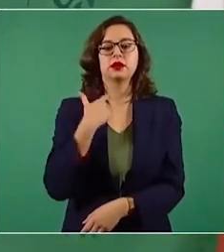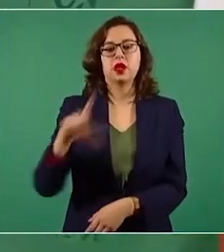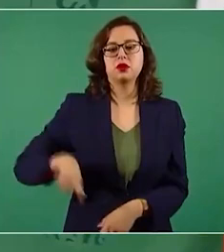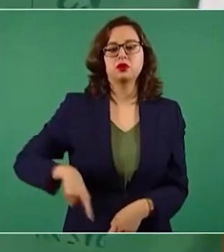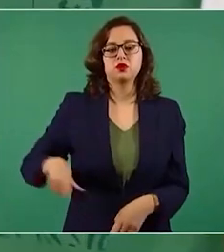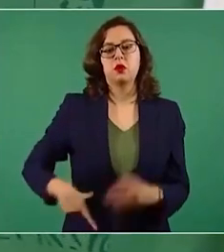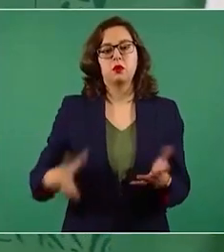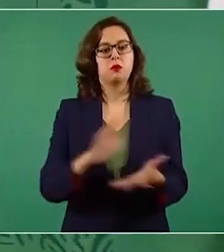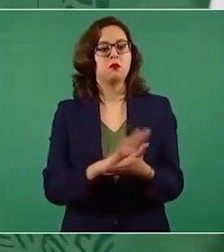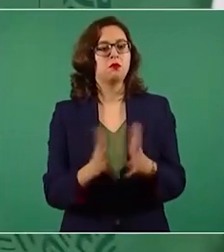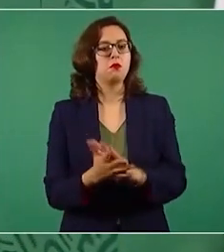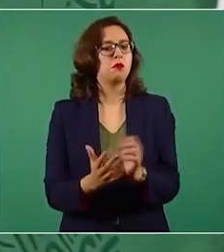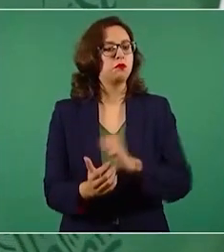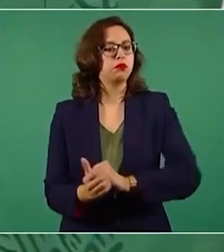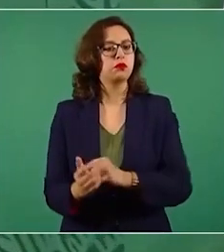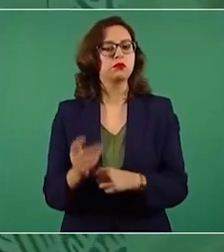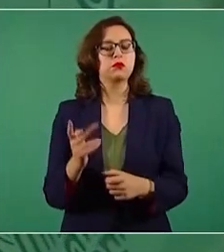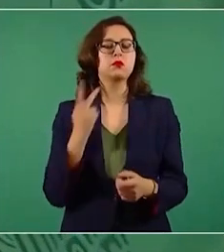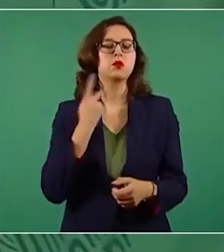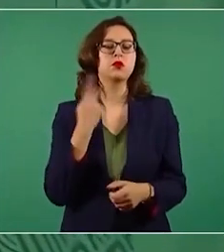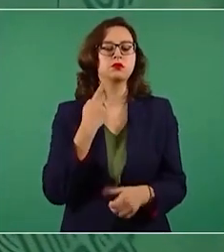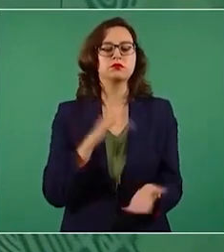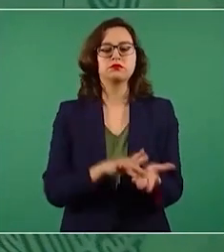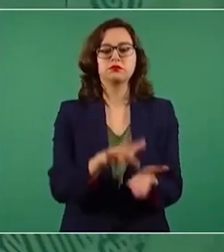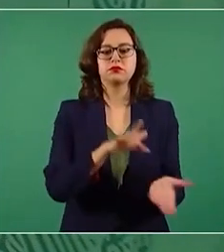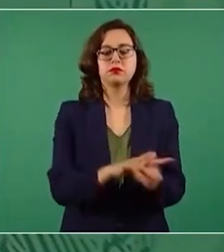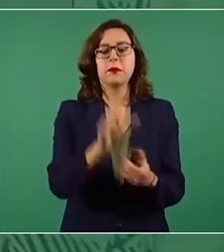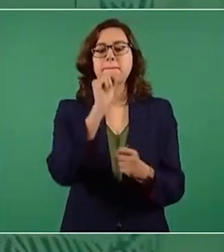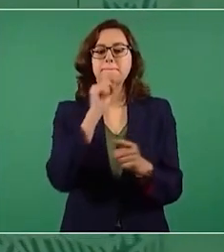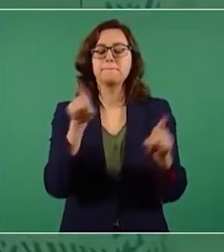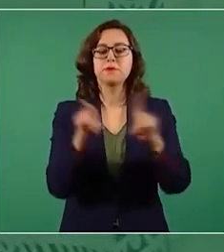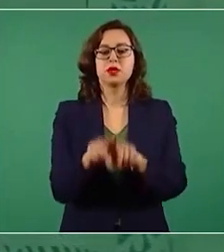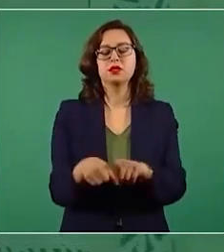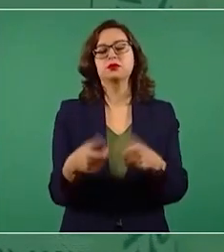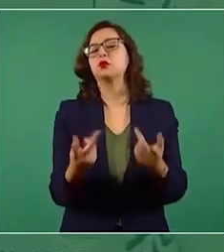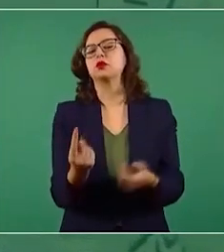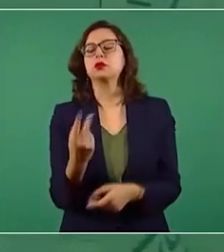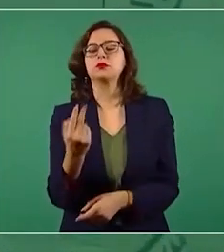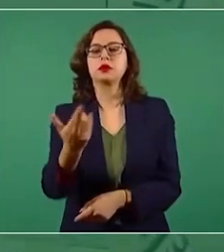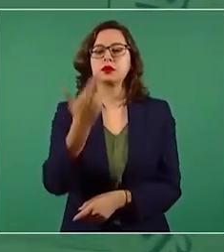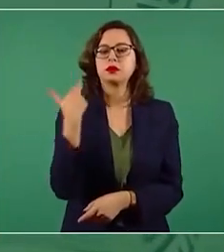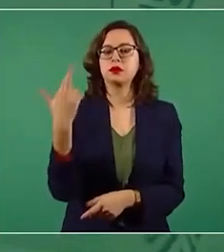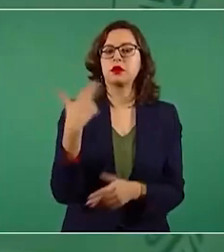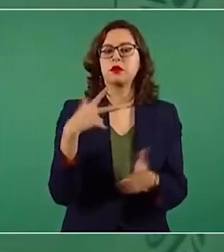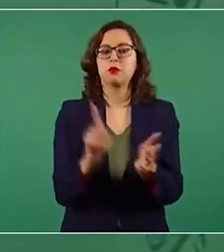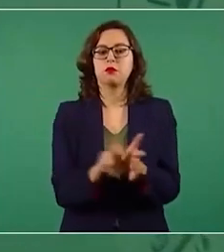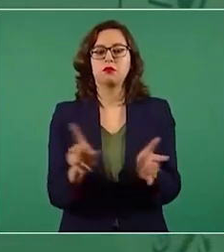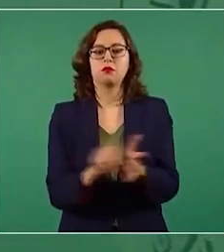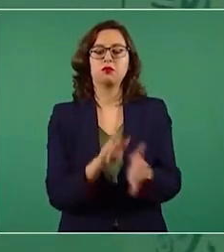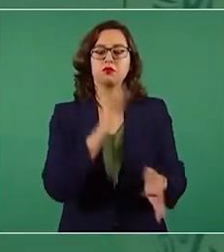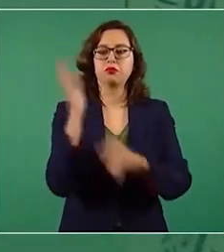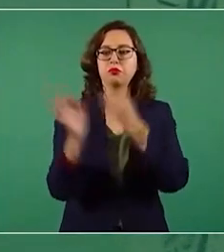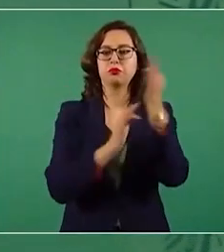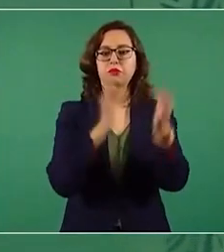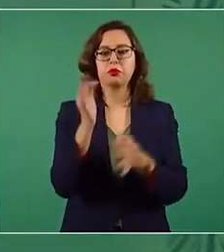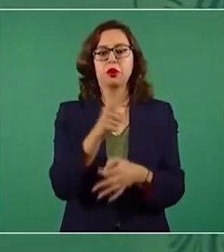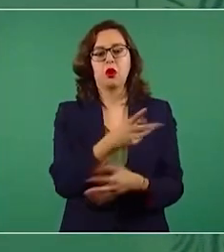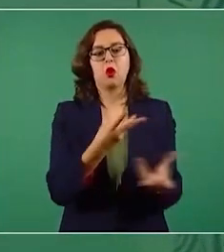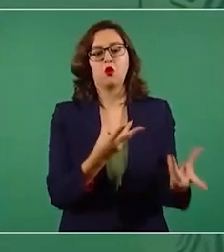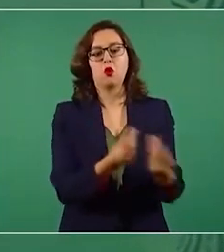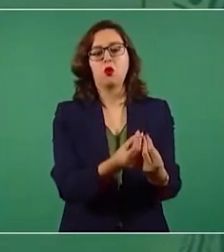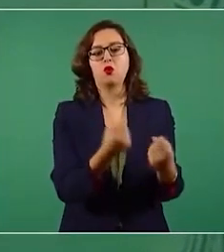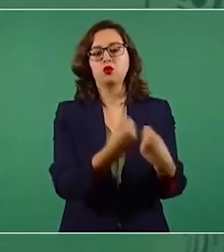muchos apoyos políticos y en los medios de información. Por eso toda la